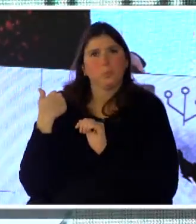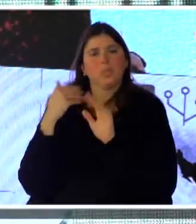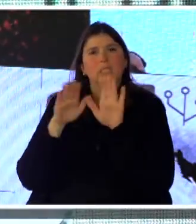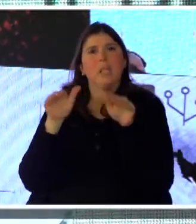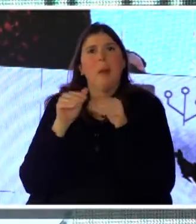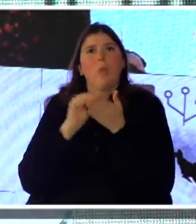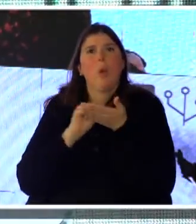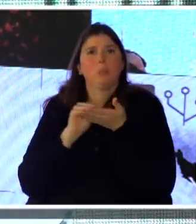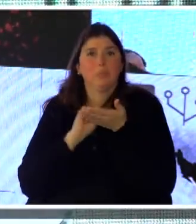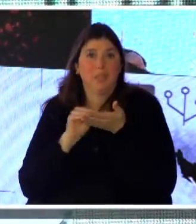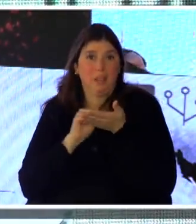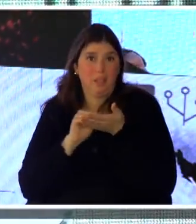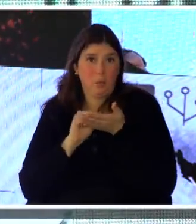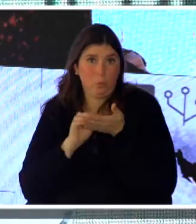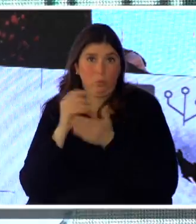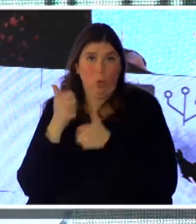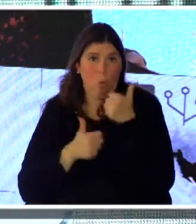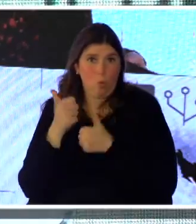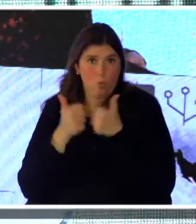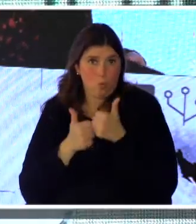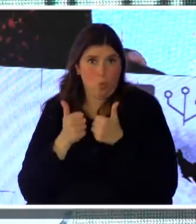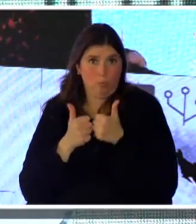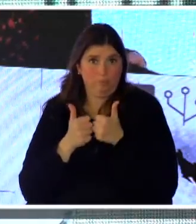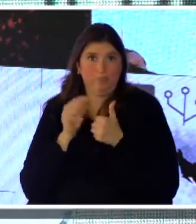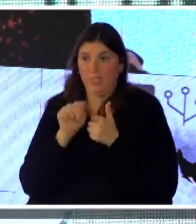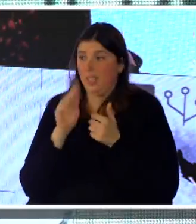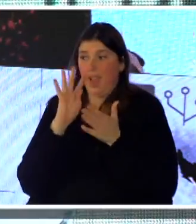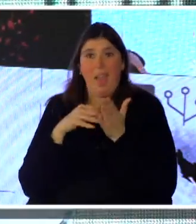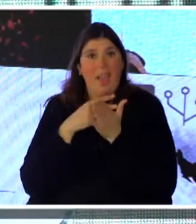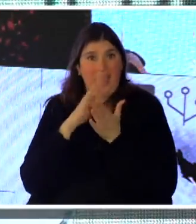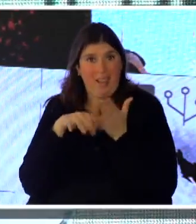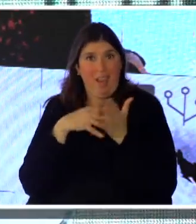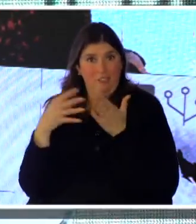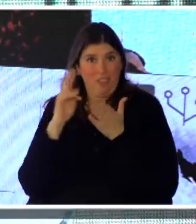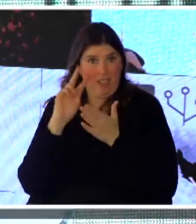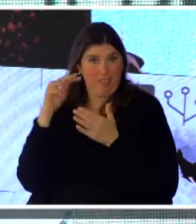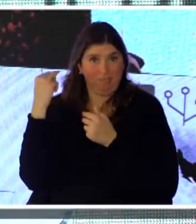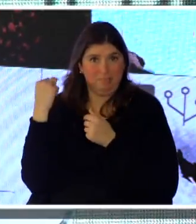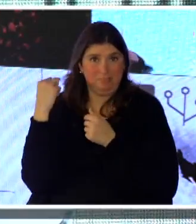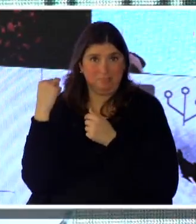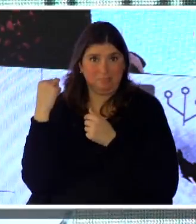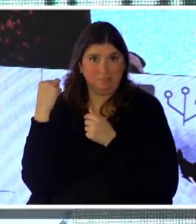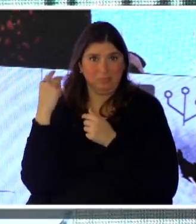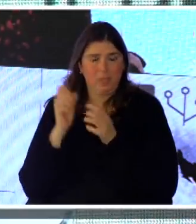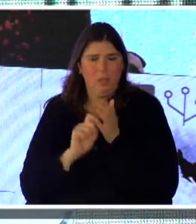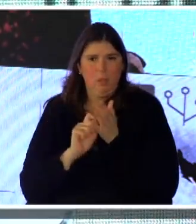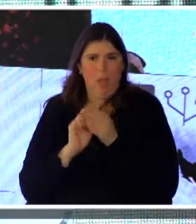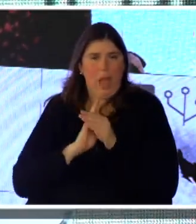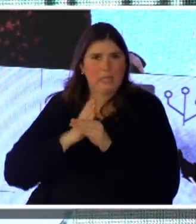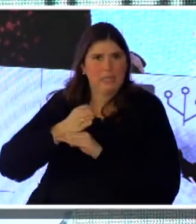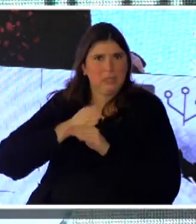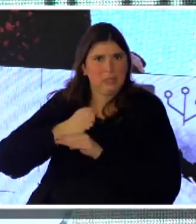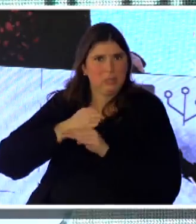a administrativos, el concurso, y ahí ustedes ven en la gráfica como el gran pico de accesos que